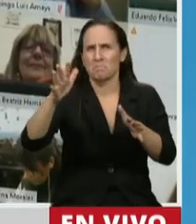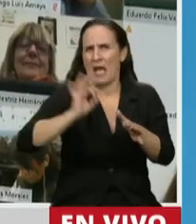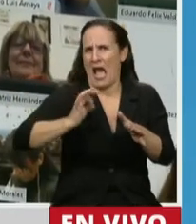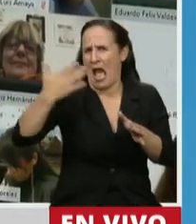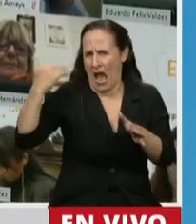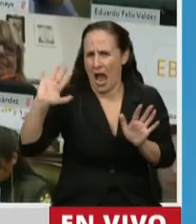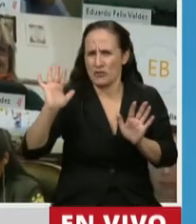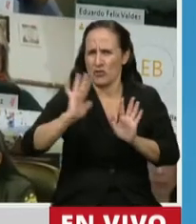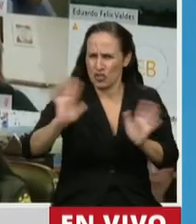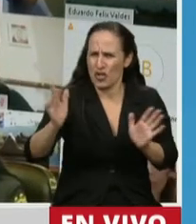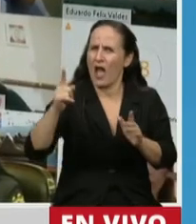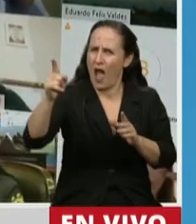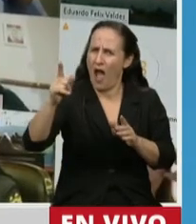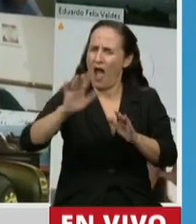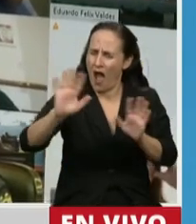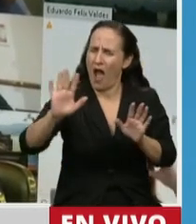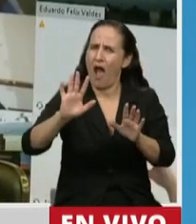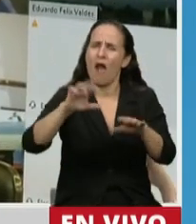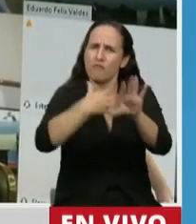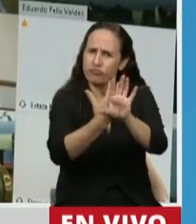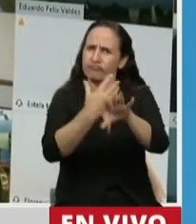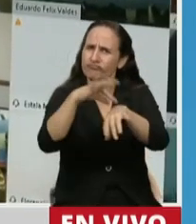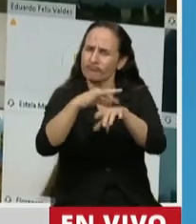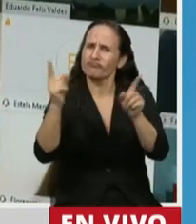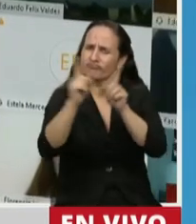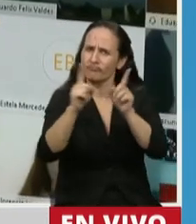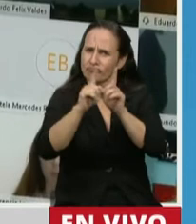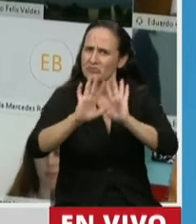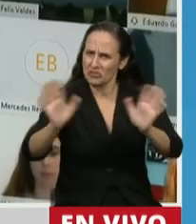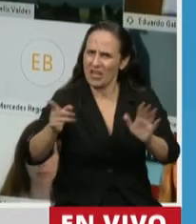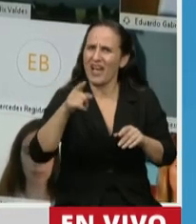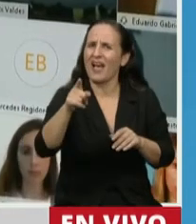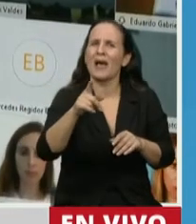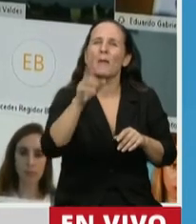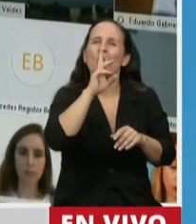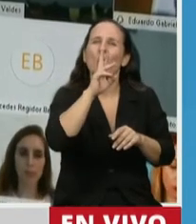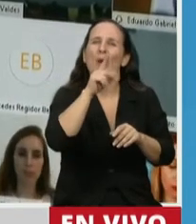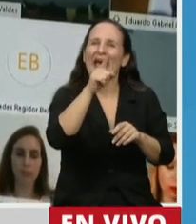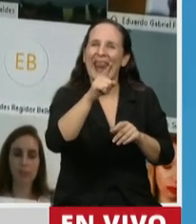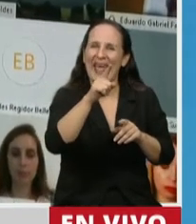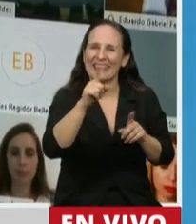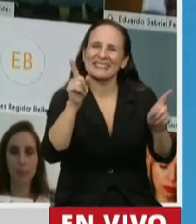varios años que hace telemedicina y hace seguimiento de las mujeres en distintas semanas.